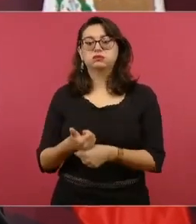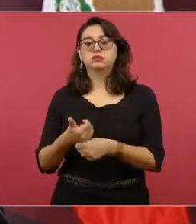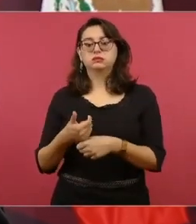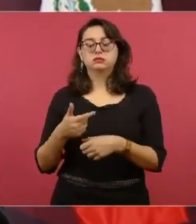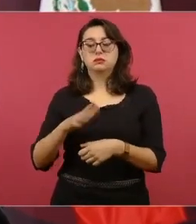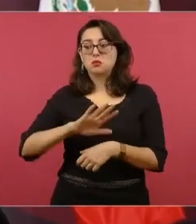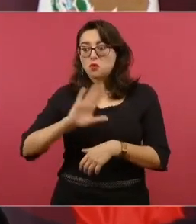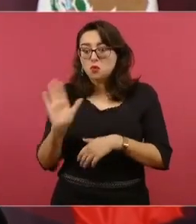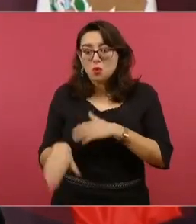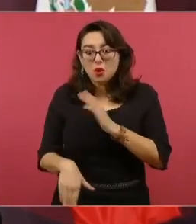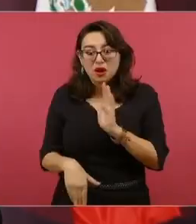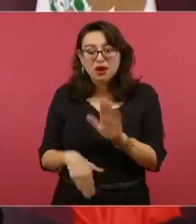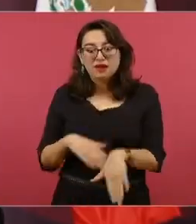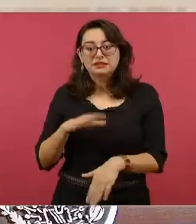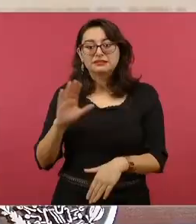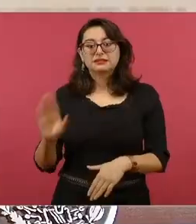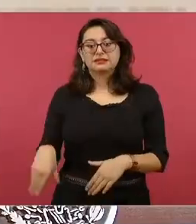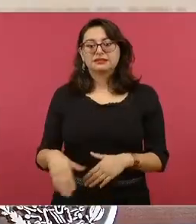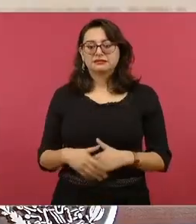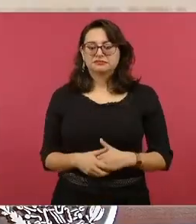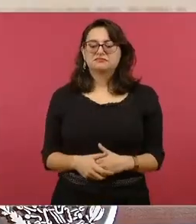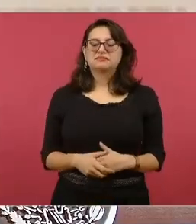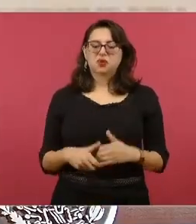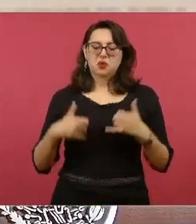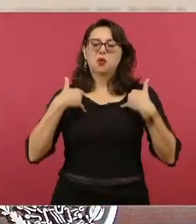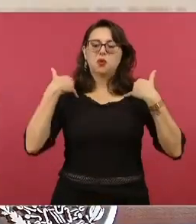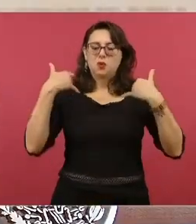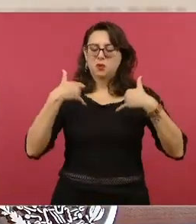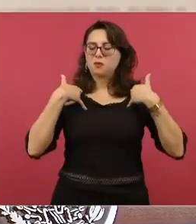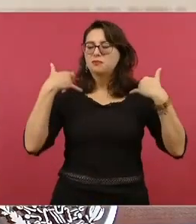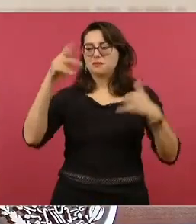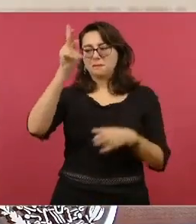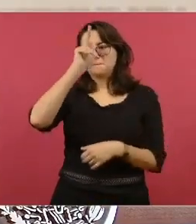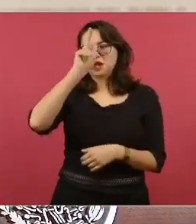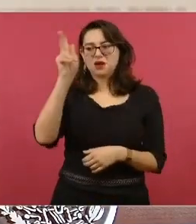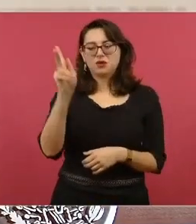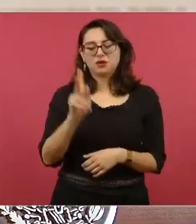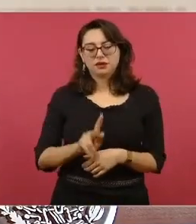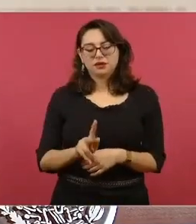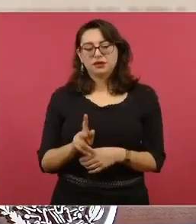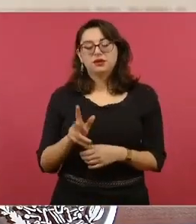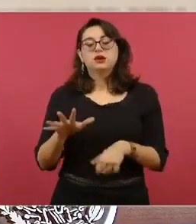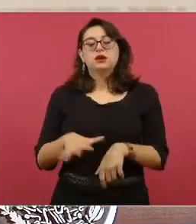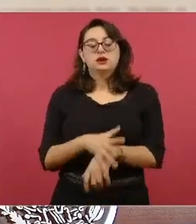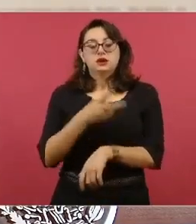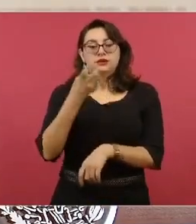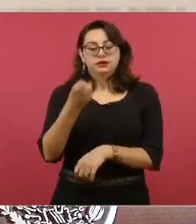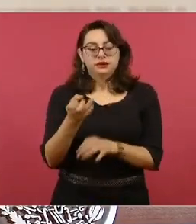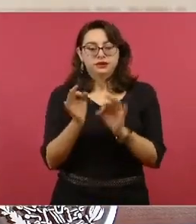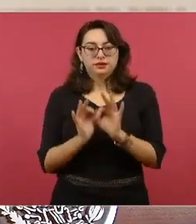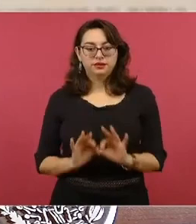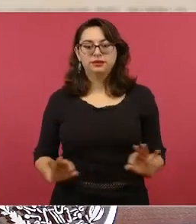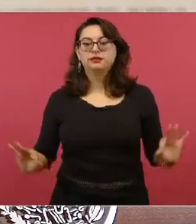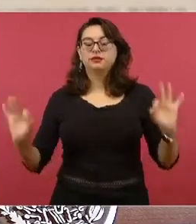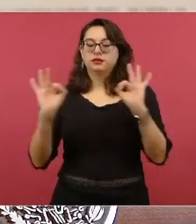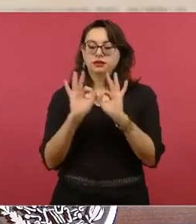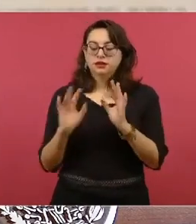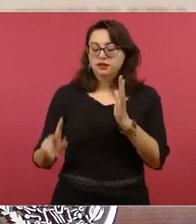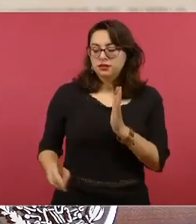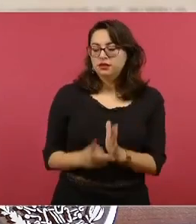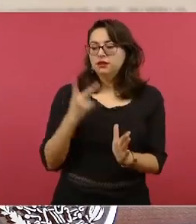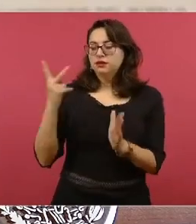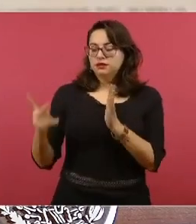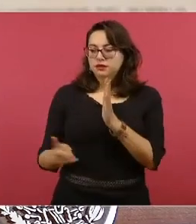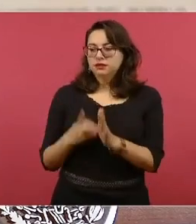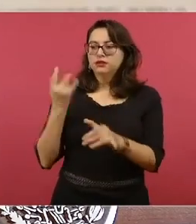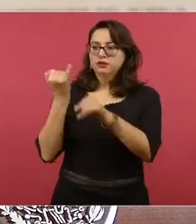humanas, sobre todo en jóvenes. Entonces, tenemos que estar informando,